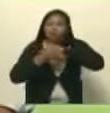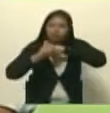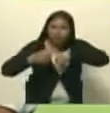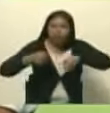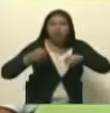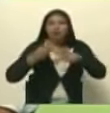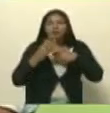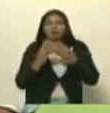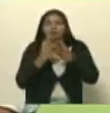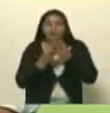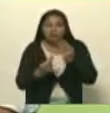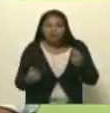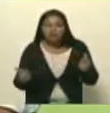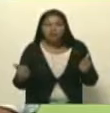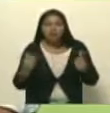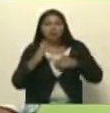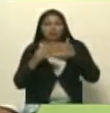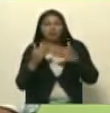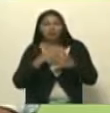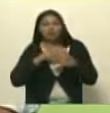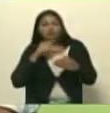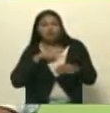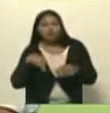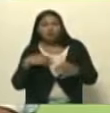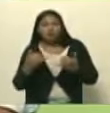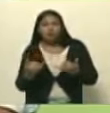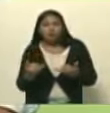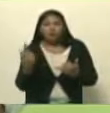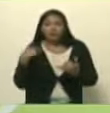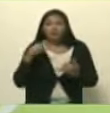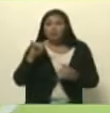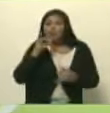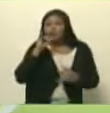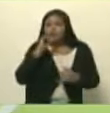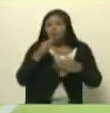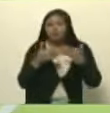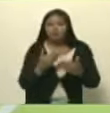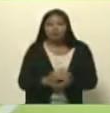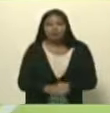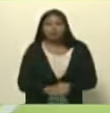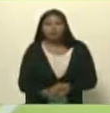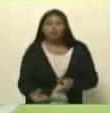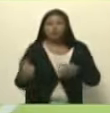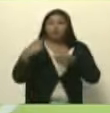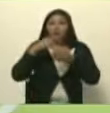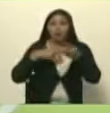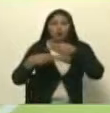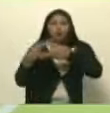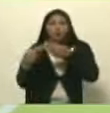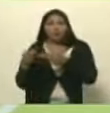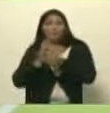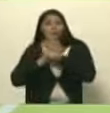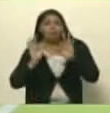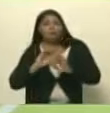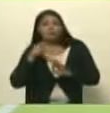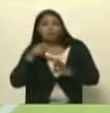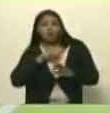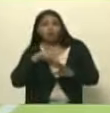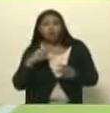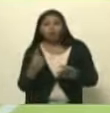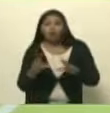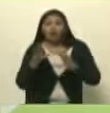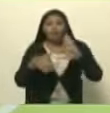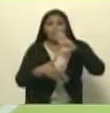la desintegración nosotros necesitamos tener la información integradora constructiva para que América